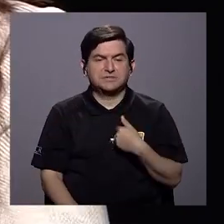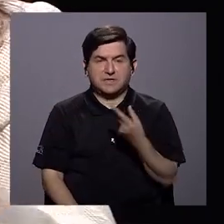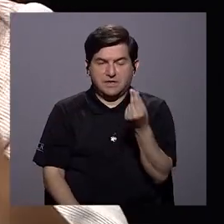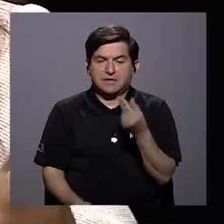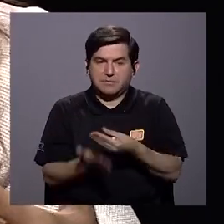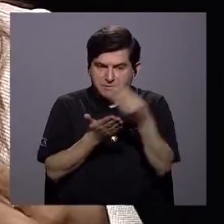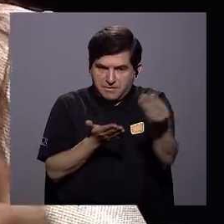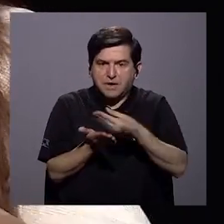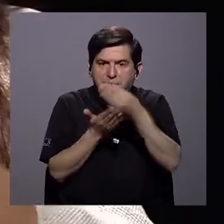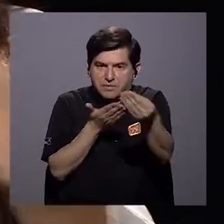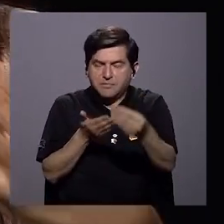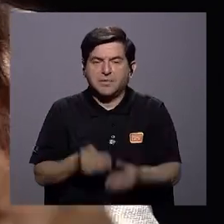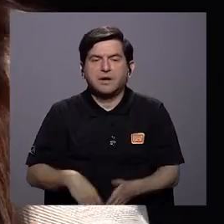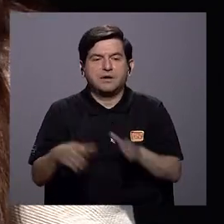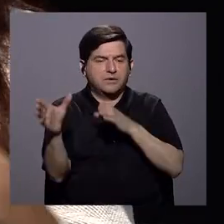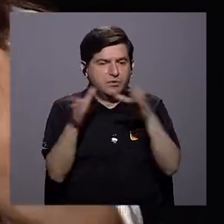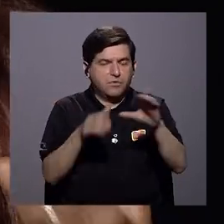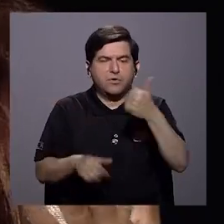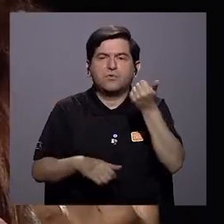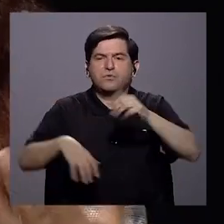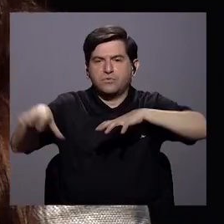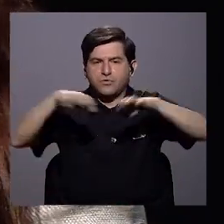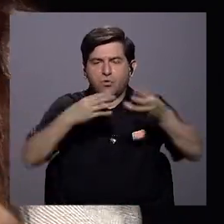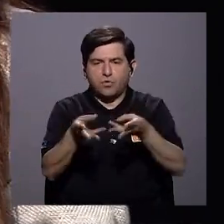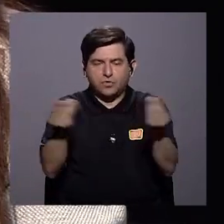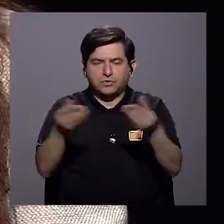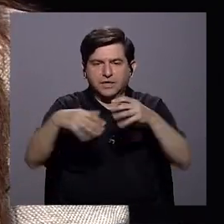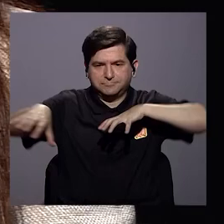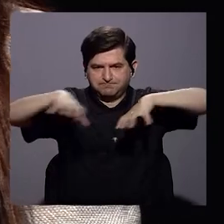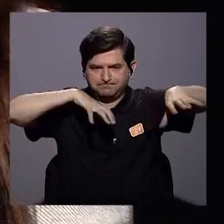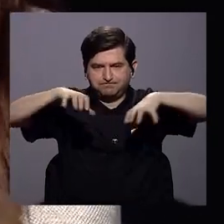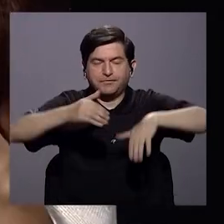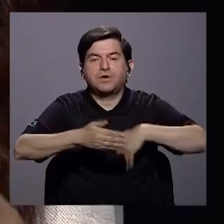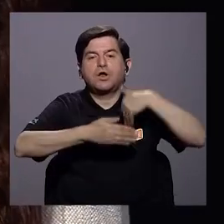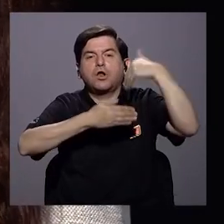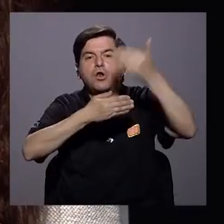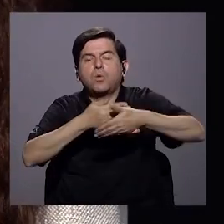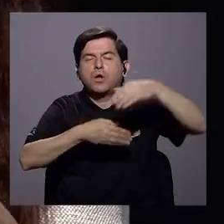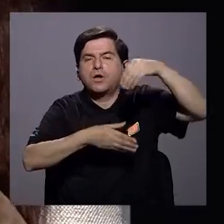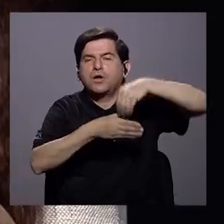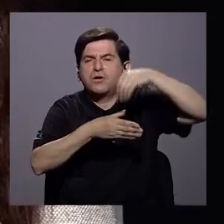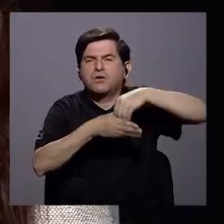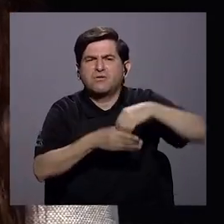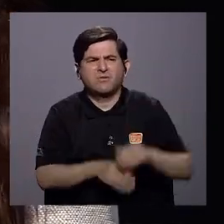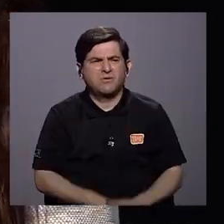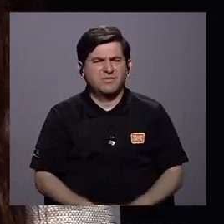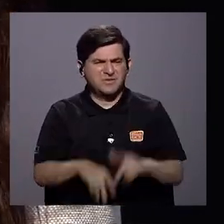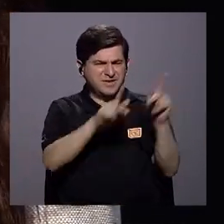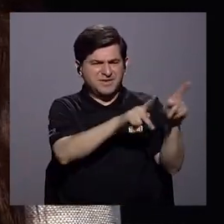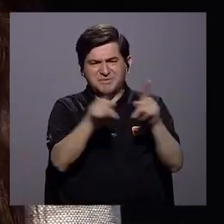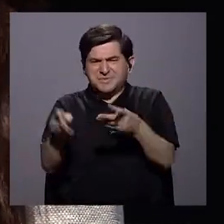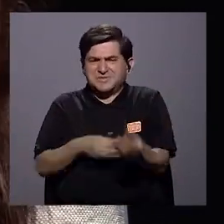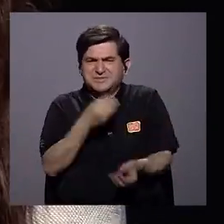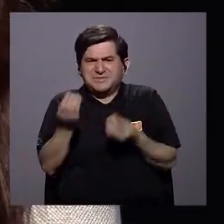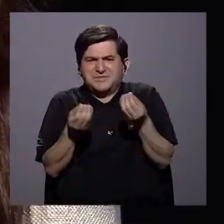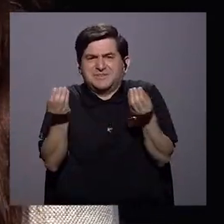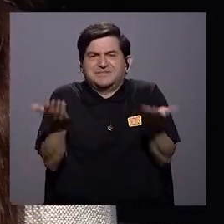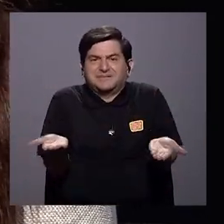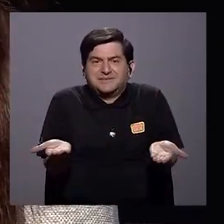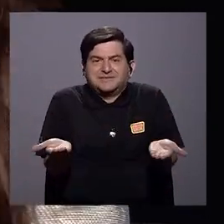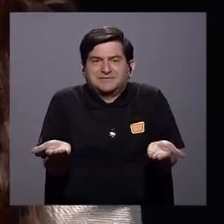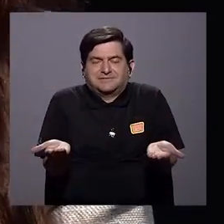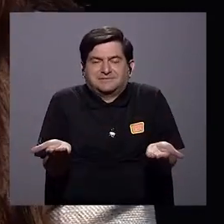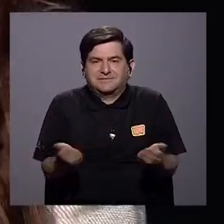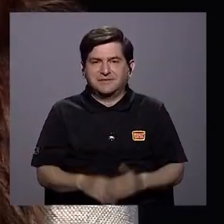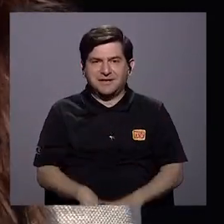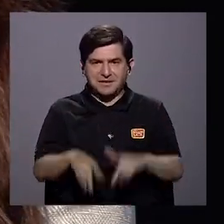precisamente para que el comercio y el resto de las actividades productivas se muevan. Y después está el componente de qué hacemos con las personas, qué hacemos